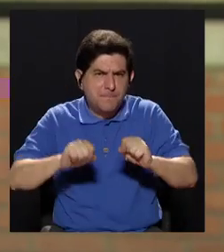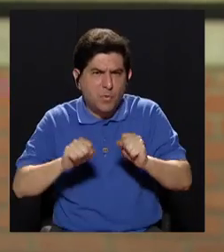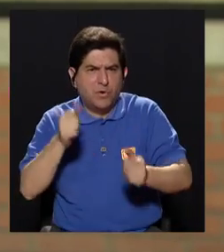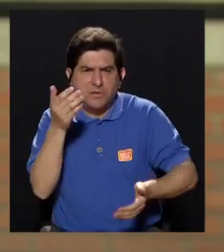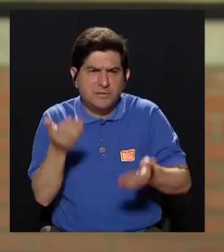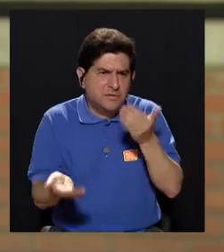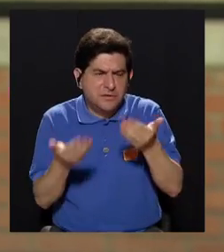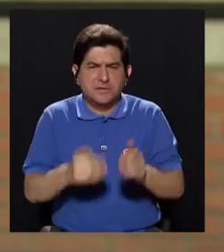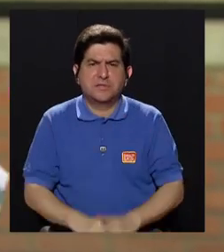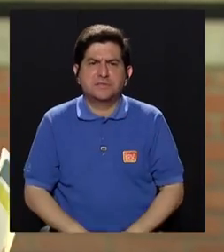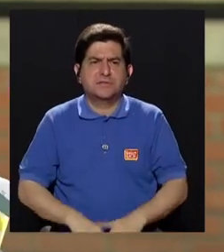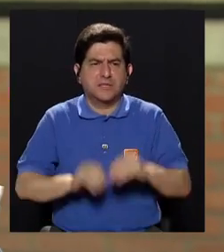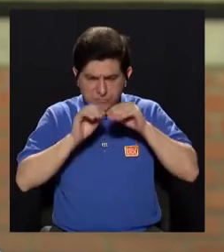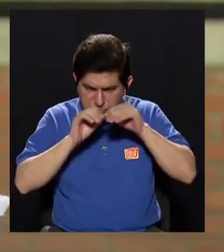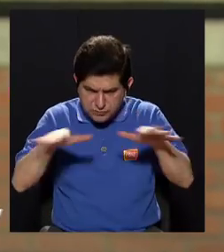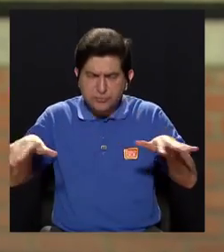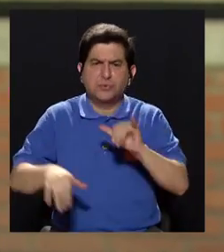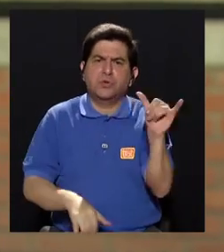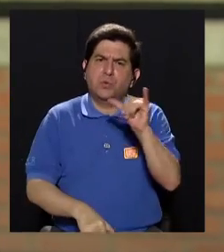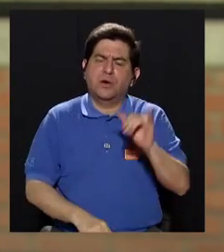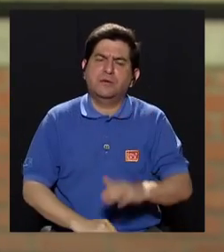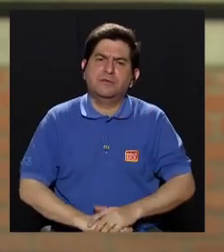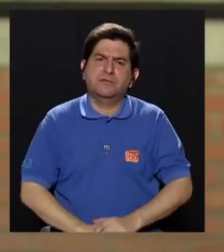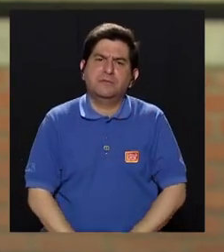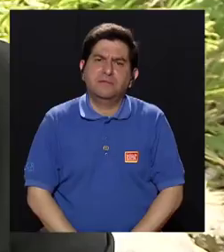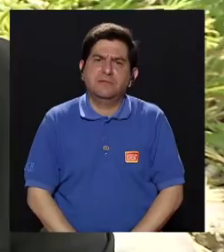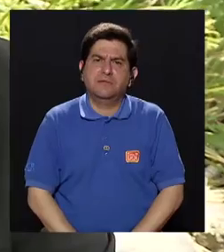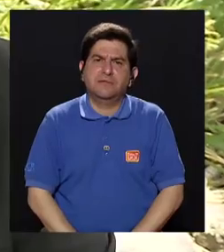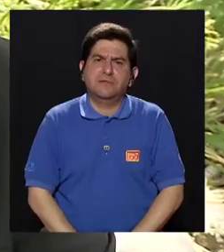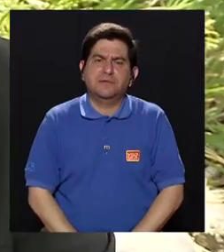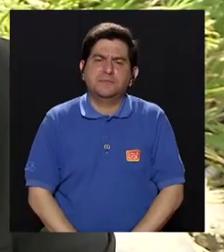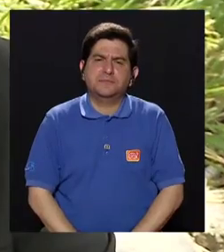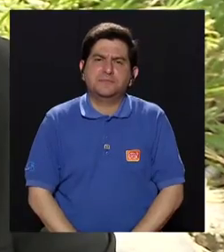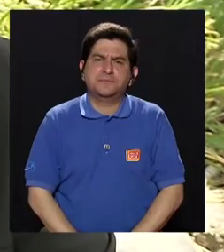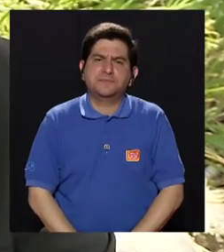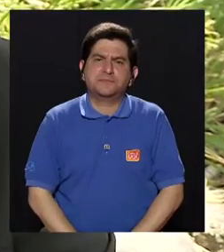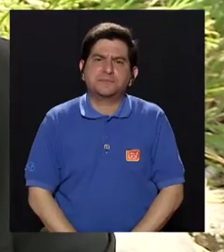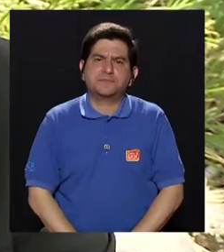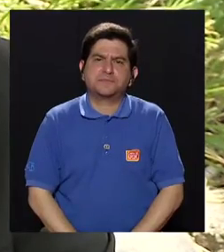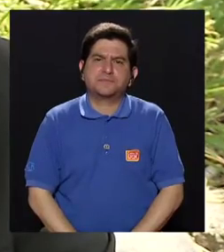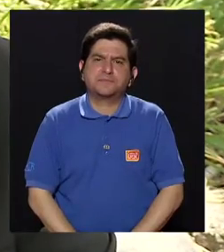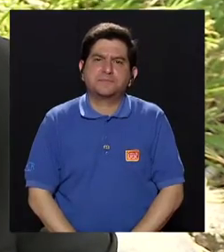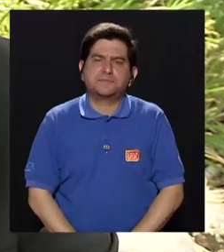con capacidad de transmitir el virus? Bueno,